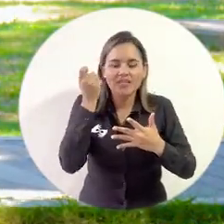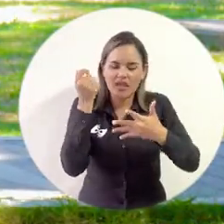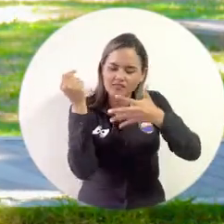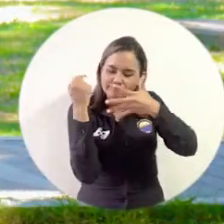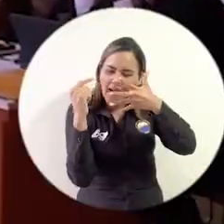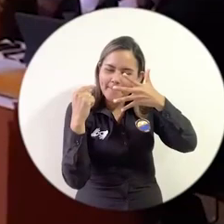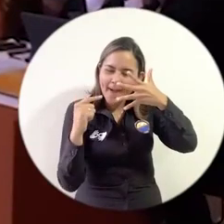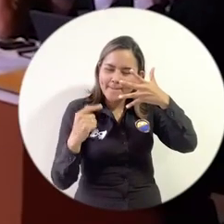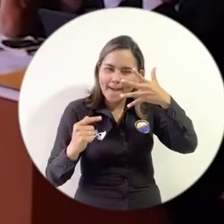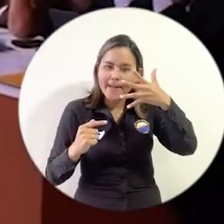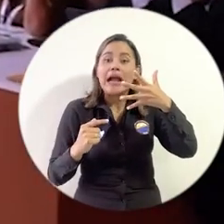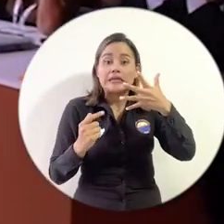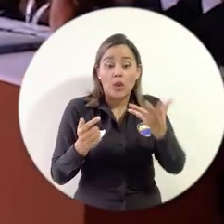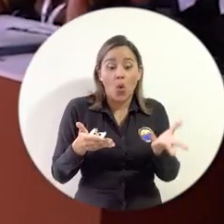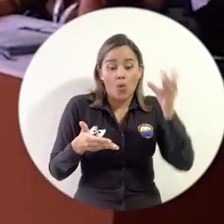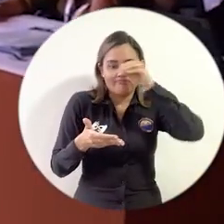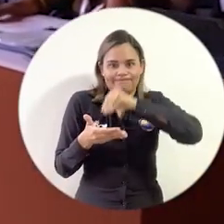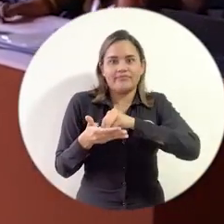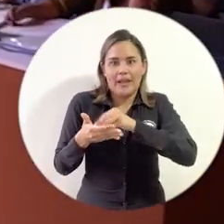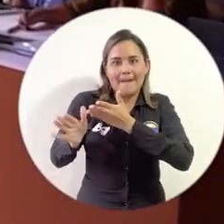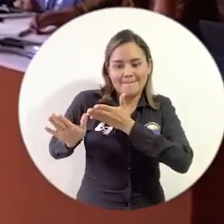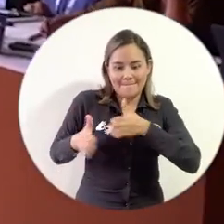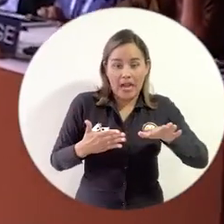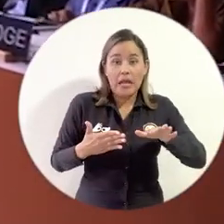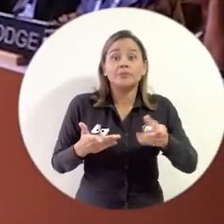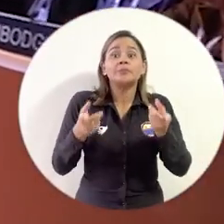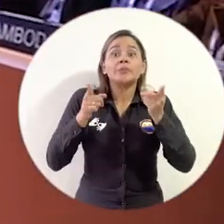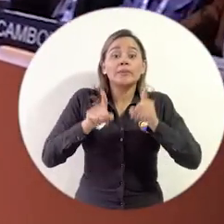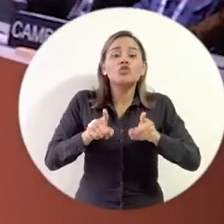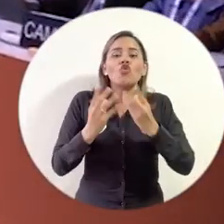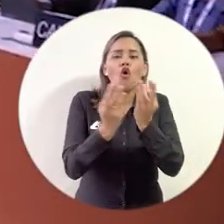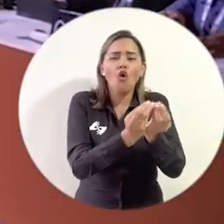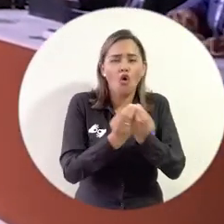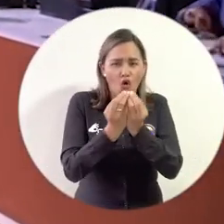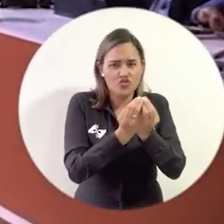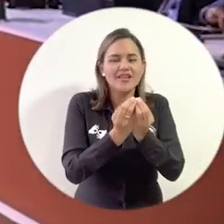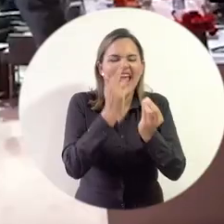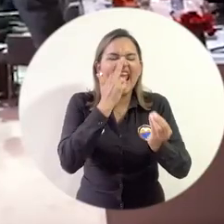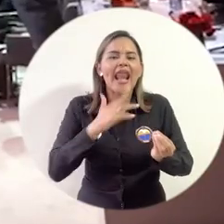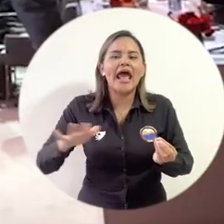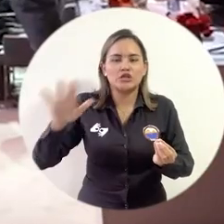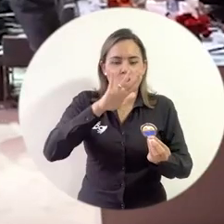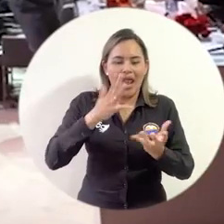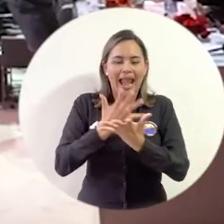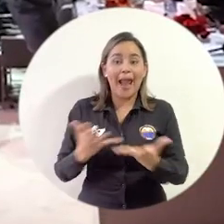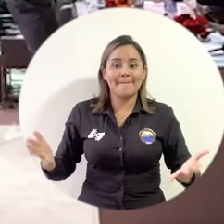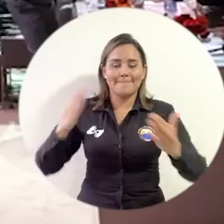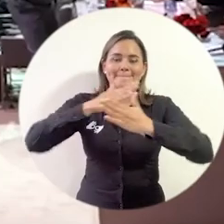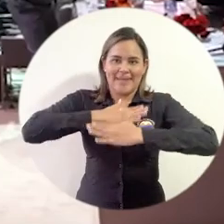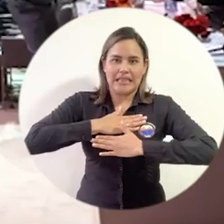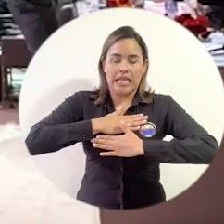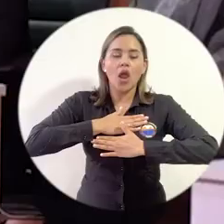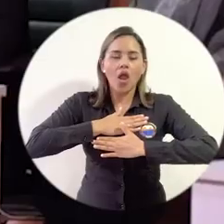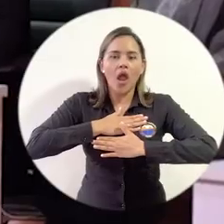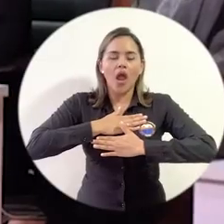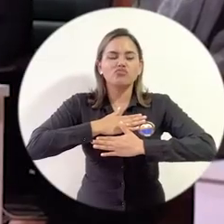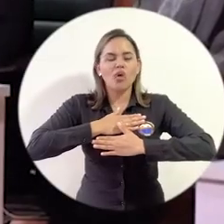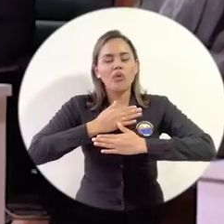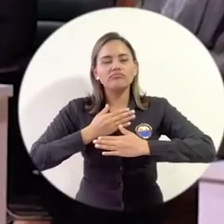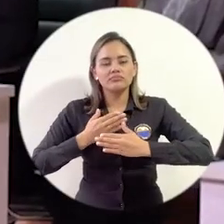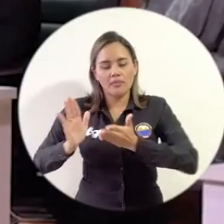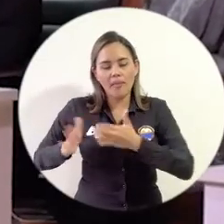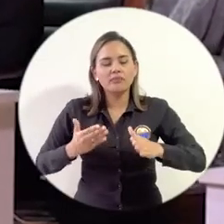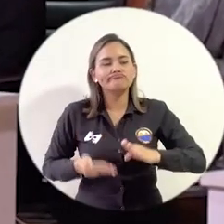incluyen en este plan y se socializa ante el Consejo Nacional de Patrimonio y este plan